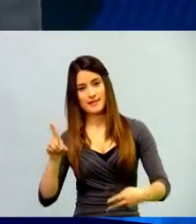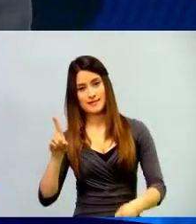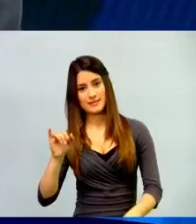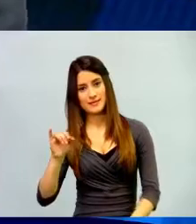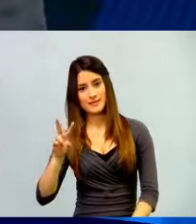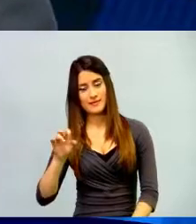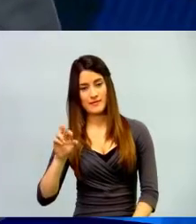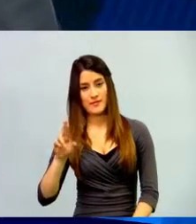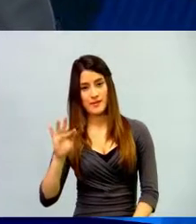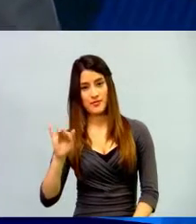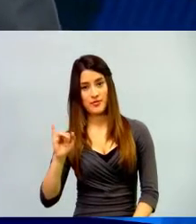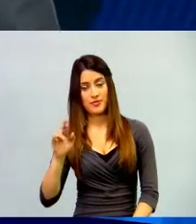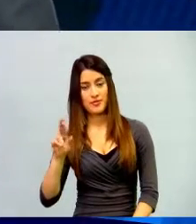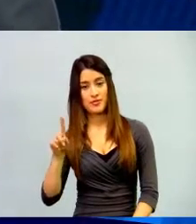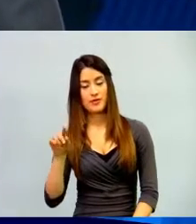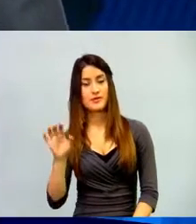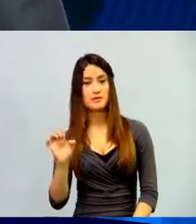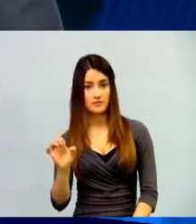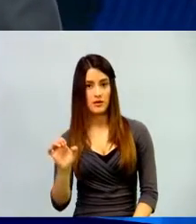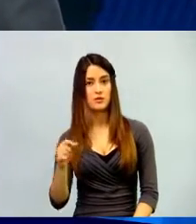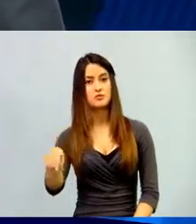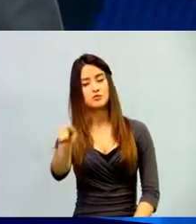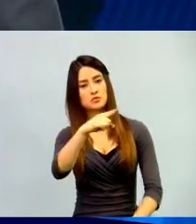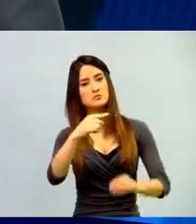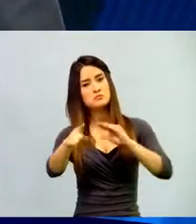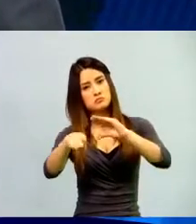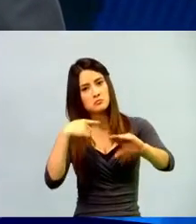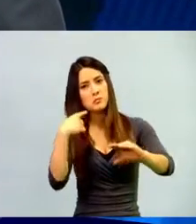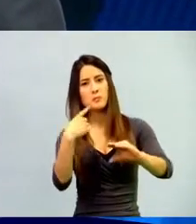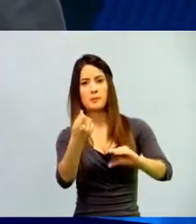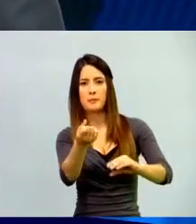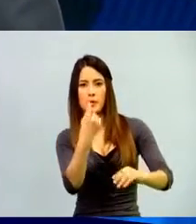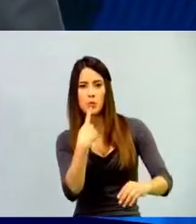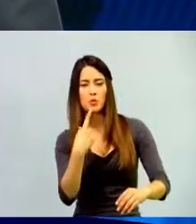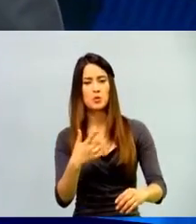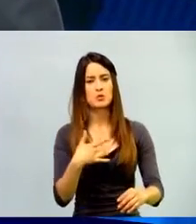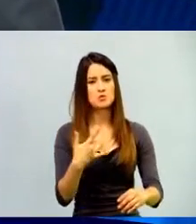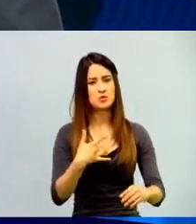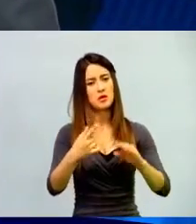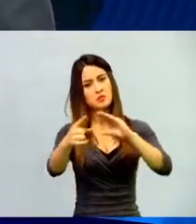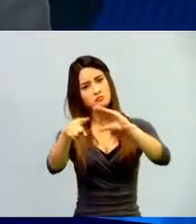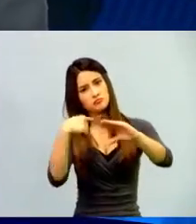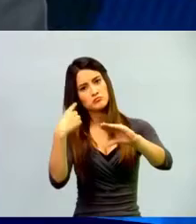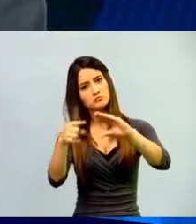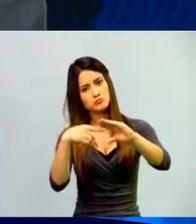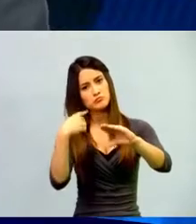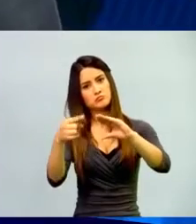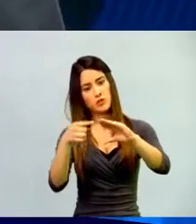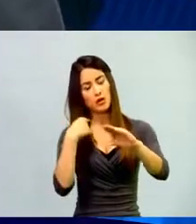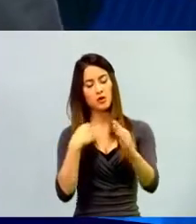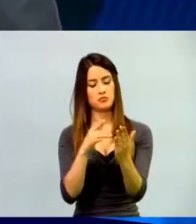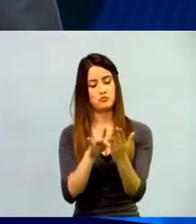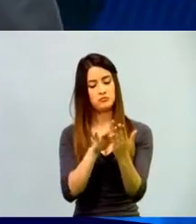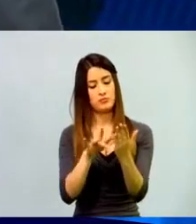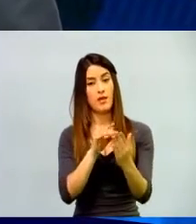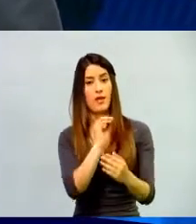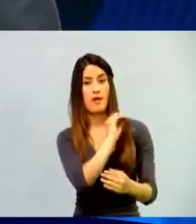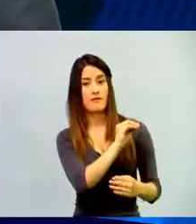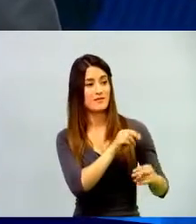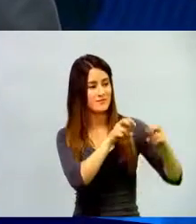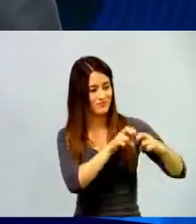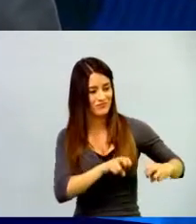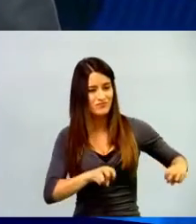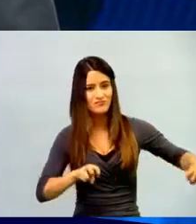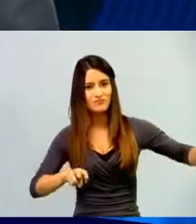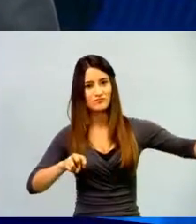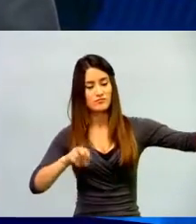preguntas que se las vamos a estar transmitiendo a nuestros panelistas que van a estar en esta conversación moderada por